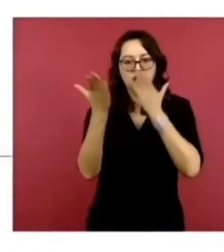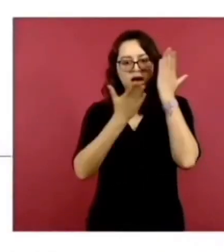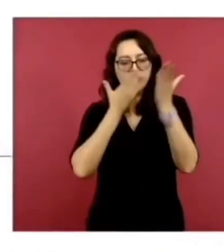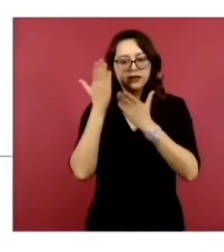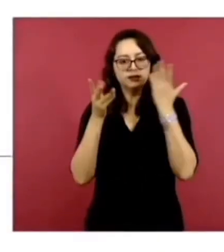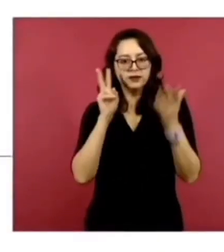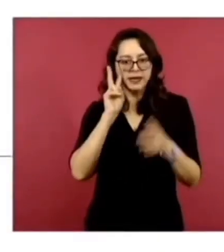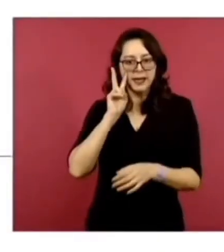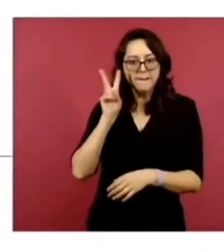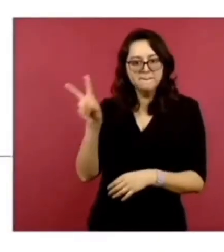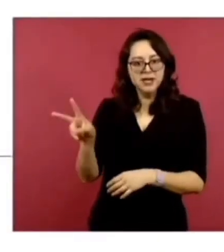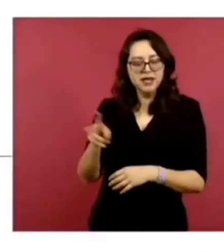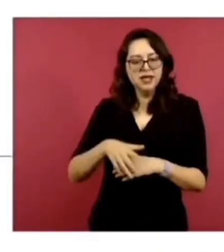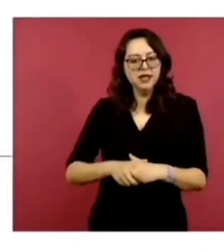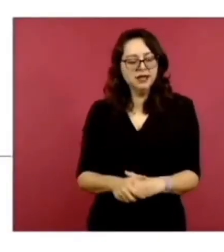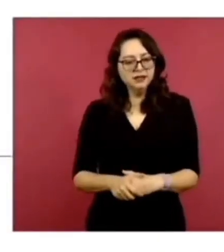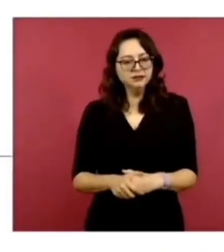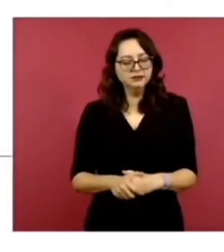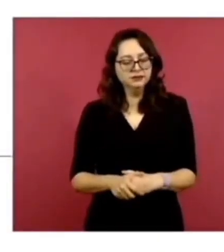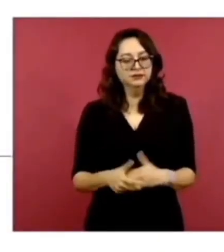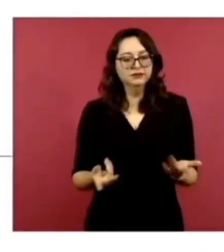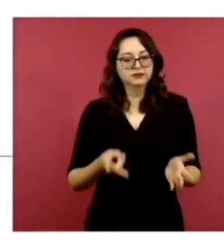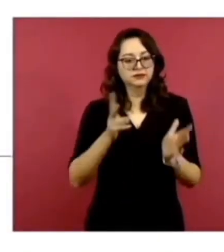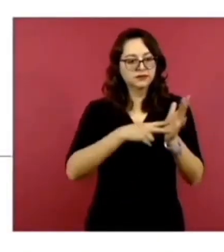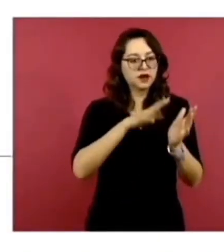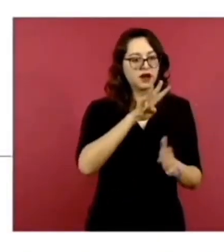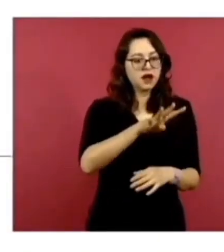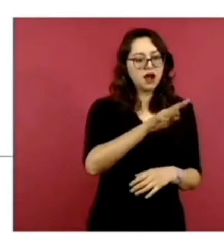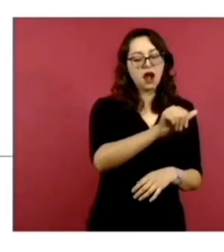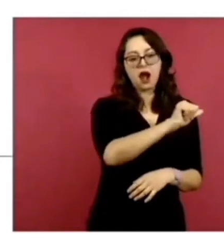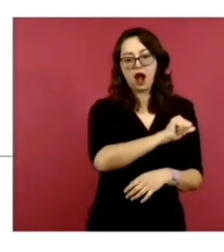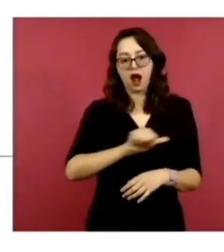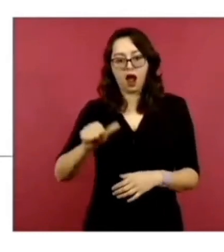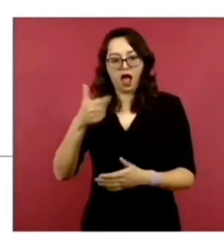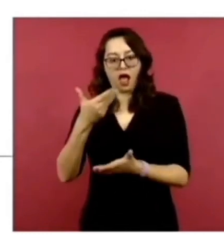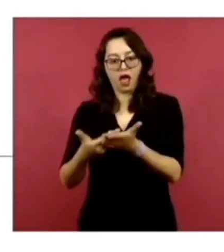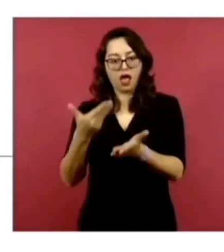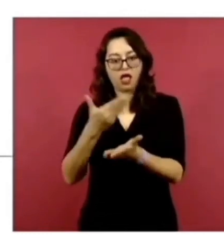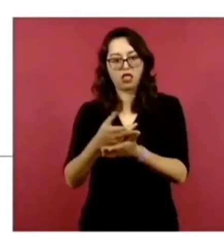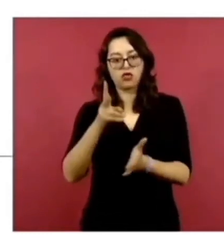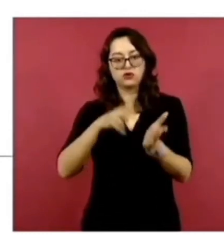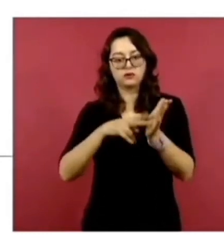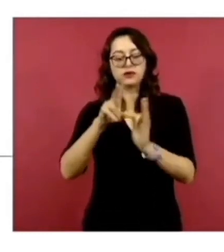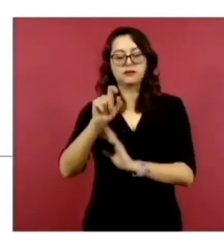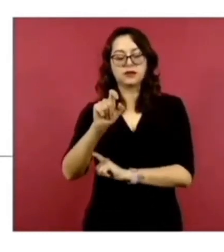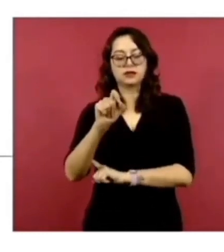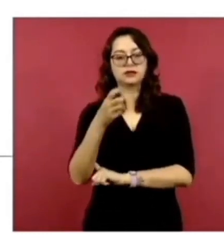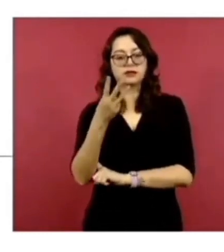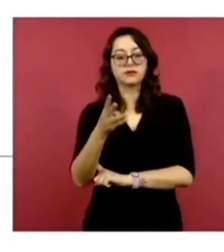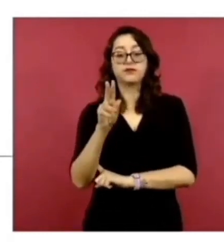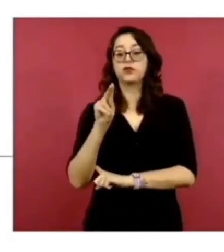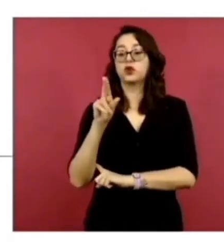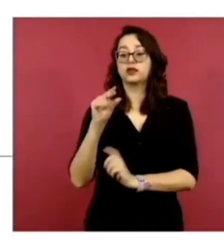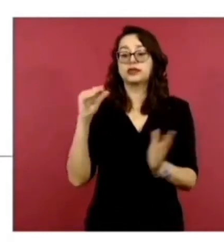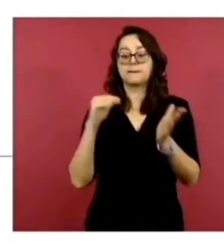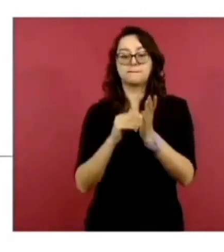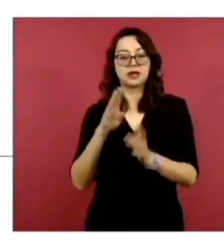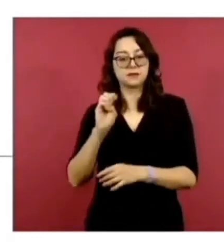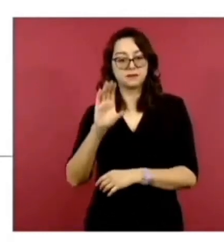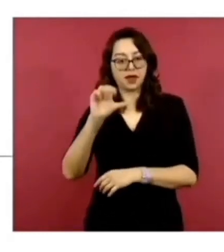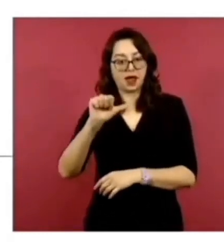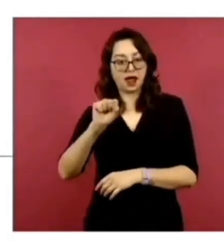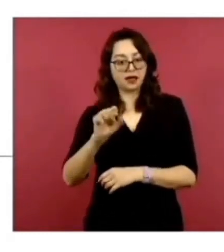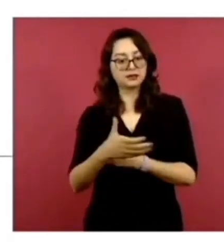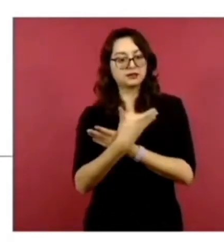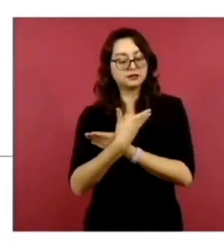posgrado. De 2019 a la fecha, Conacyt ha otorgado más de 80 mil becas. En 2023, el Consejo